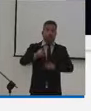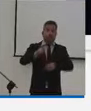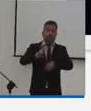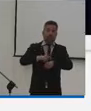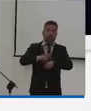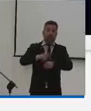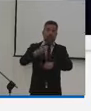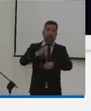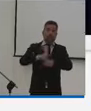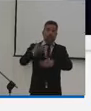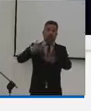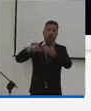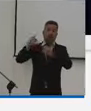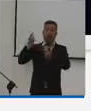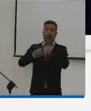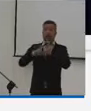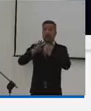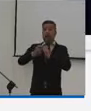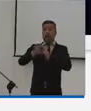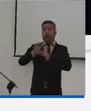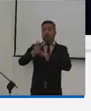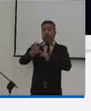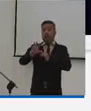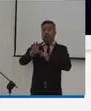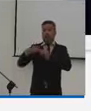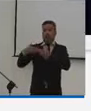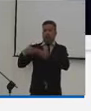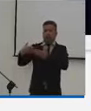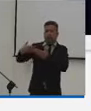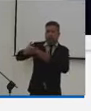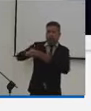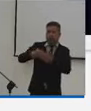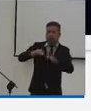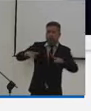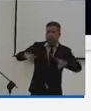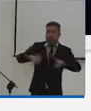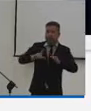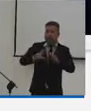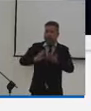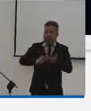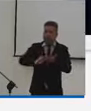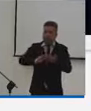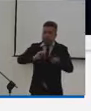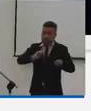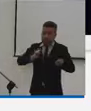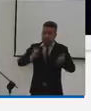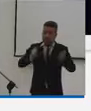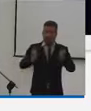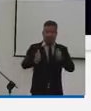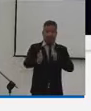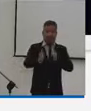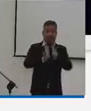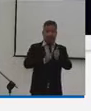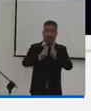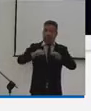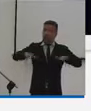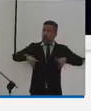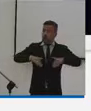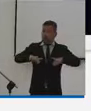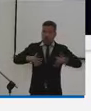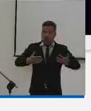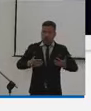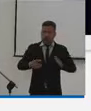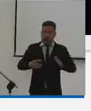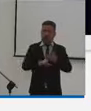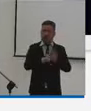año 1995, no se hacía una reforma integral al deporte.